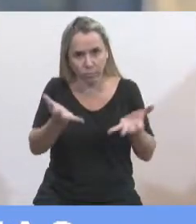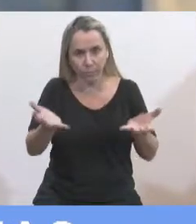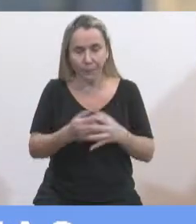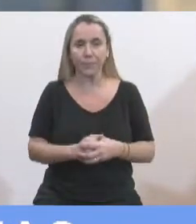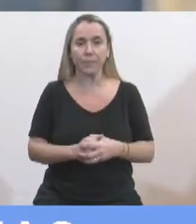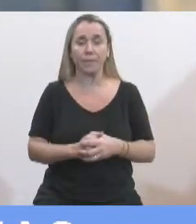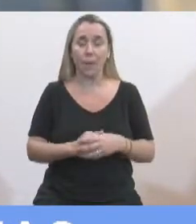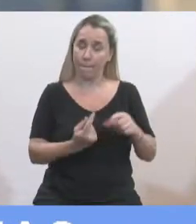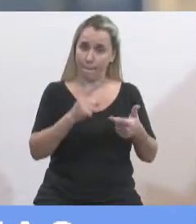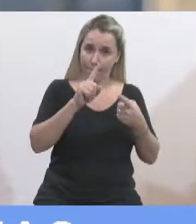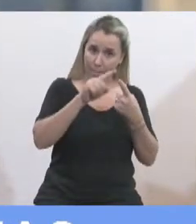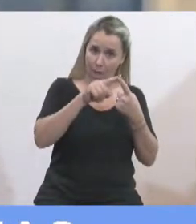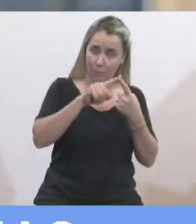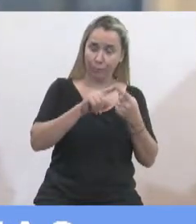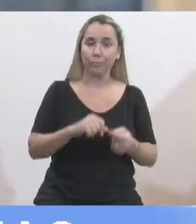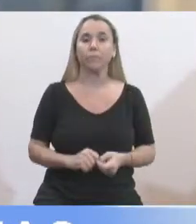Eso es en primer lugar.